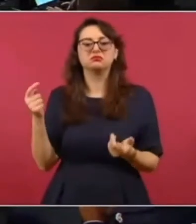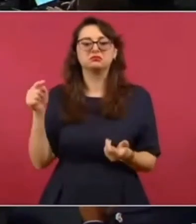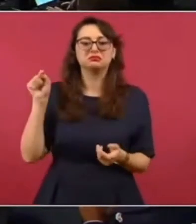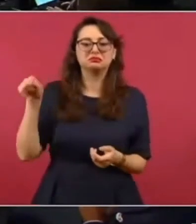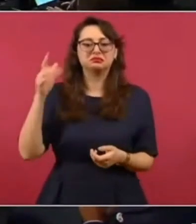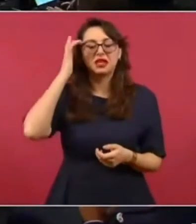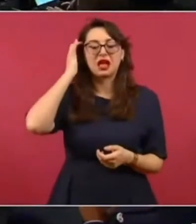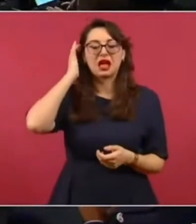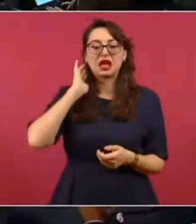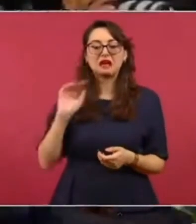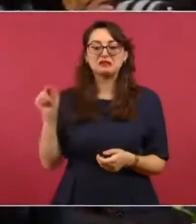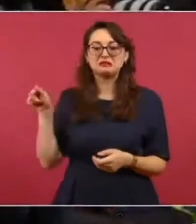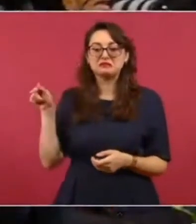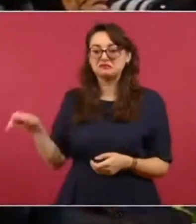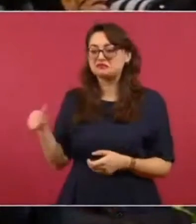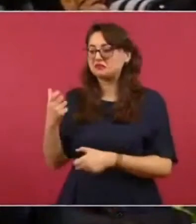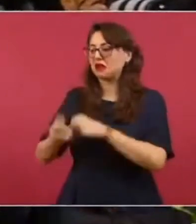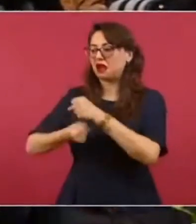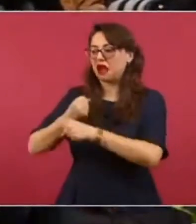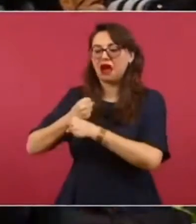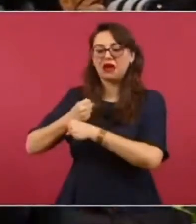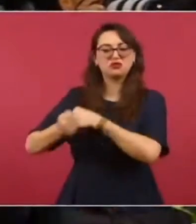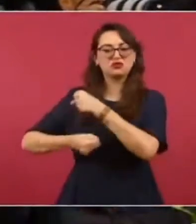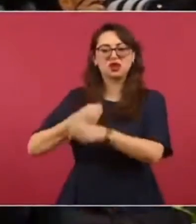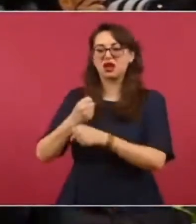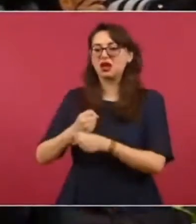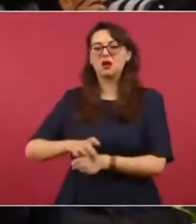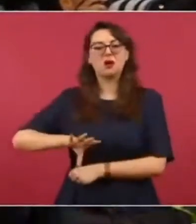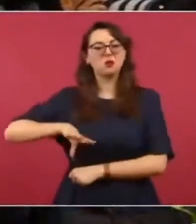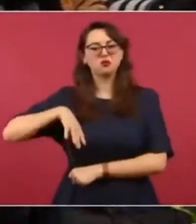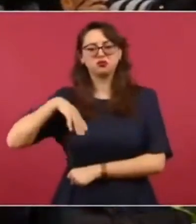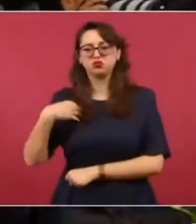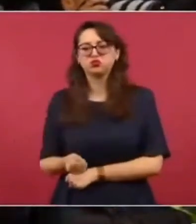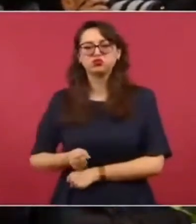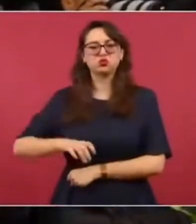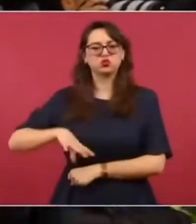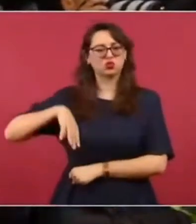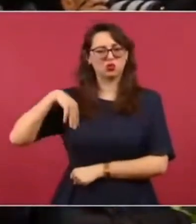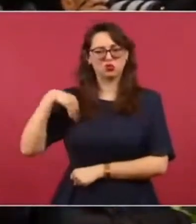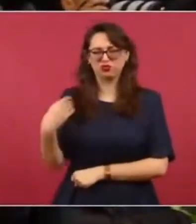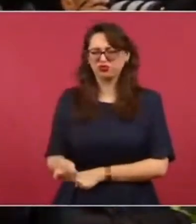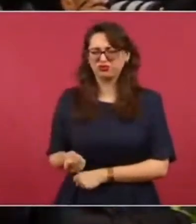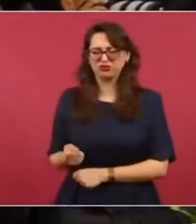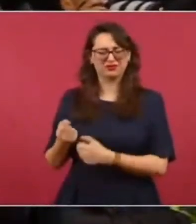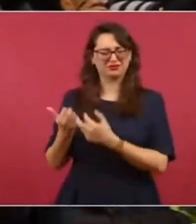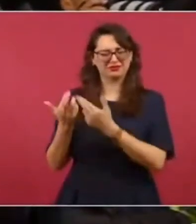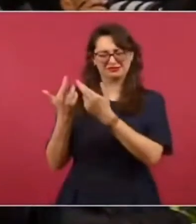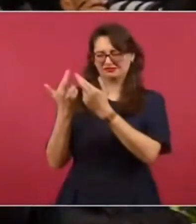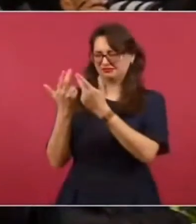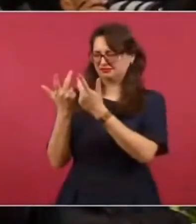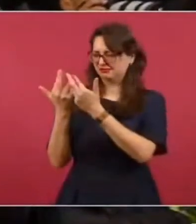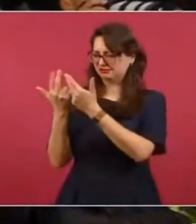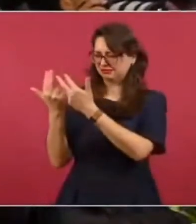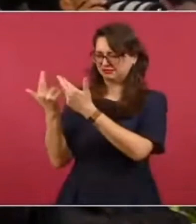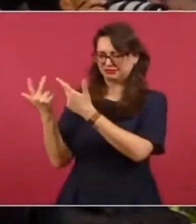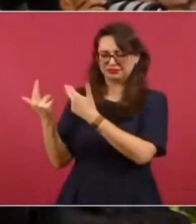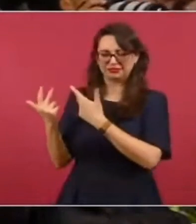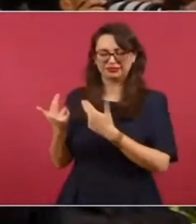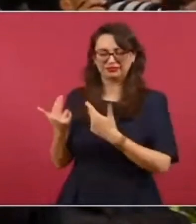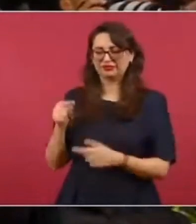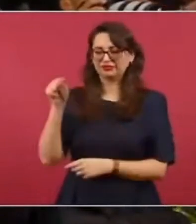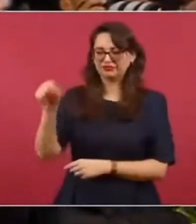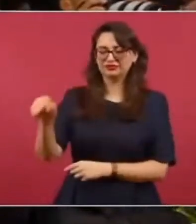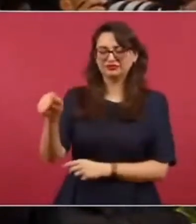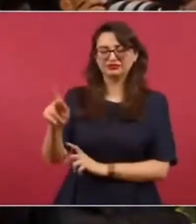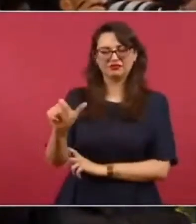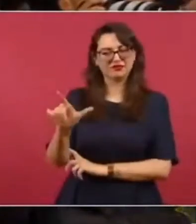y detonó Calica durante muchos años se dieron ahí, fue una devastación fuerte. Yo recuerdo